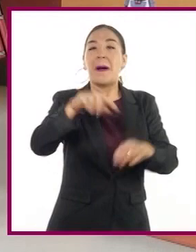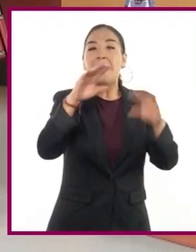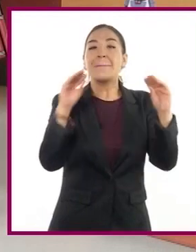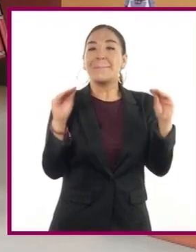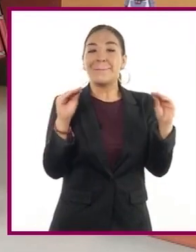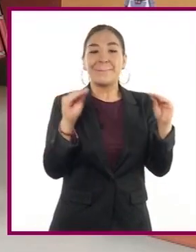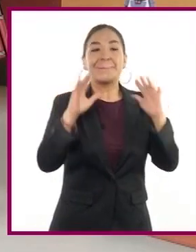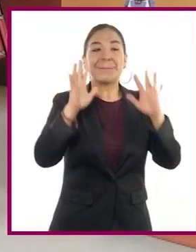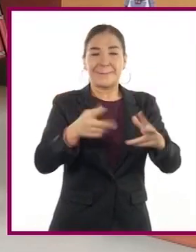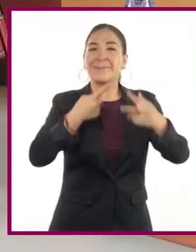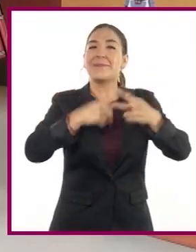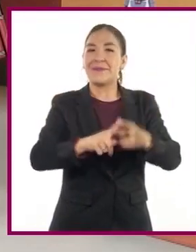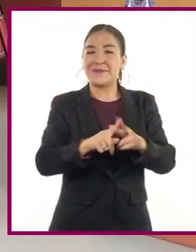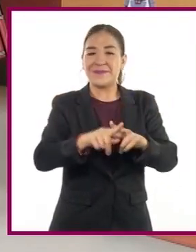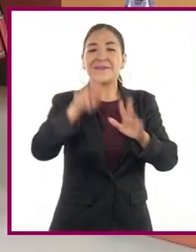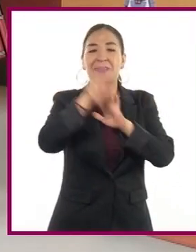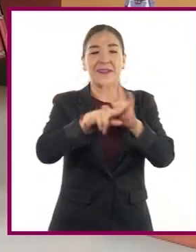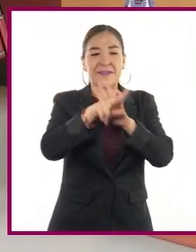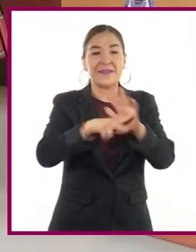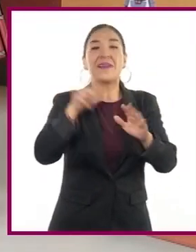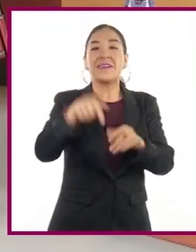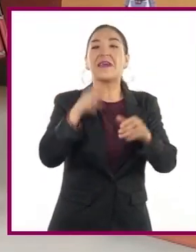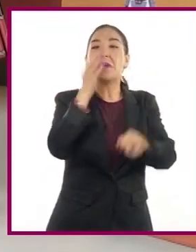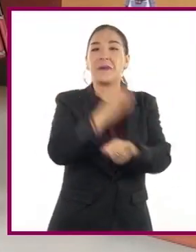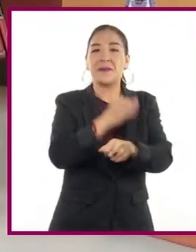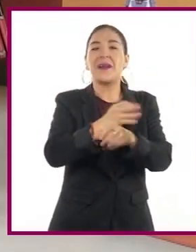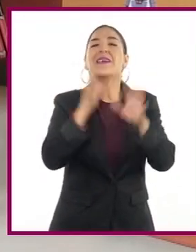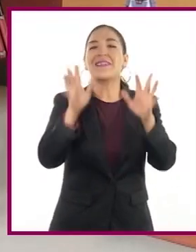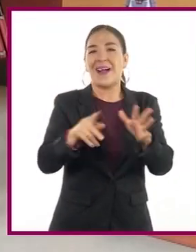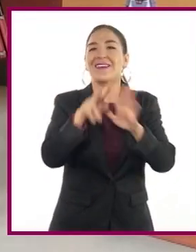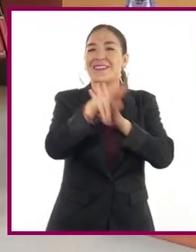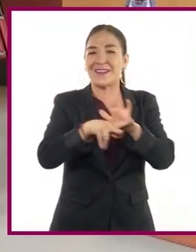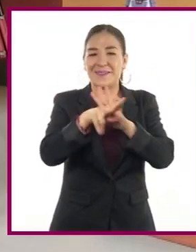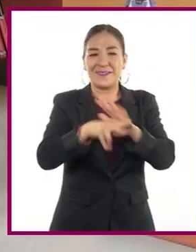¡Vamos a grabar! ¡Estamos grabando!